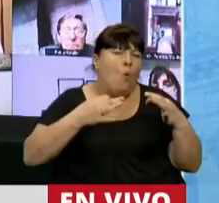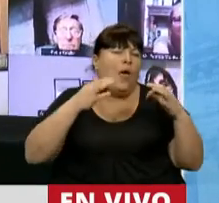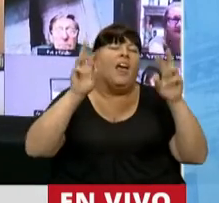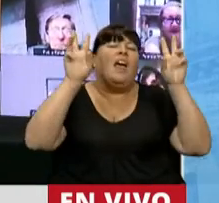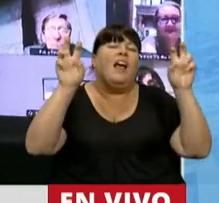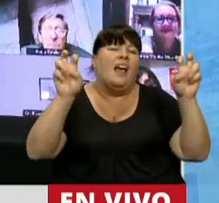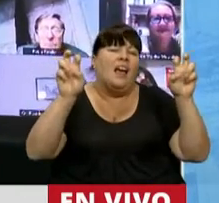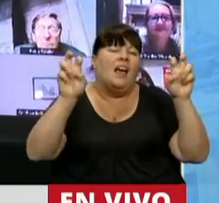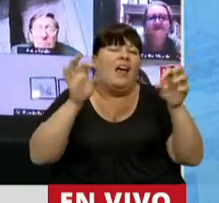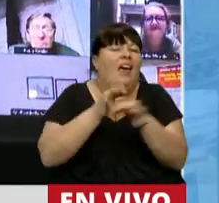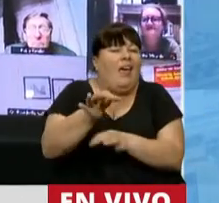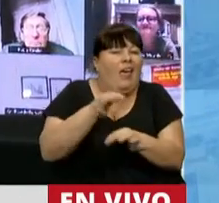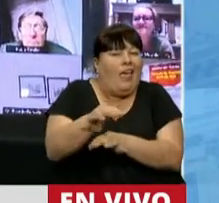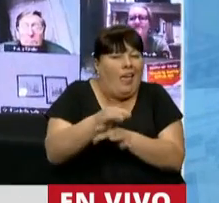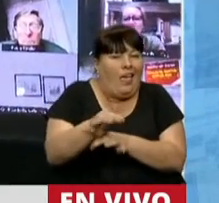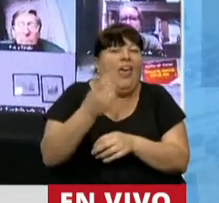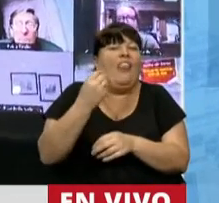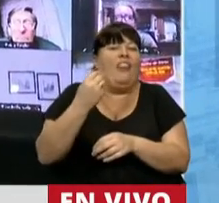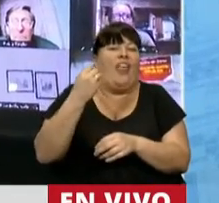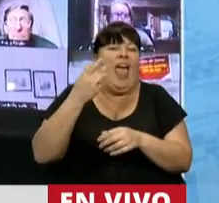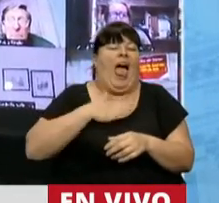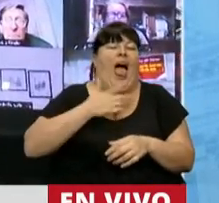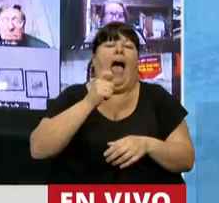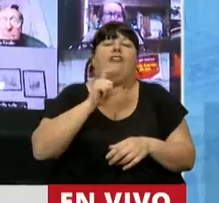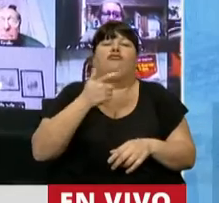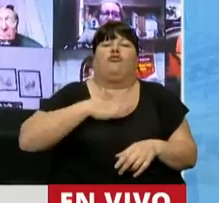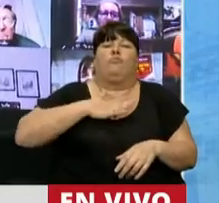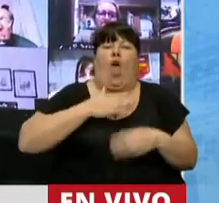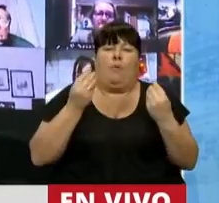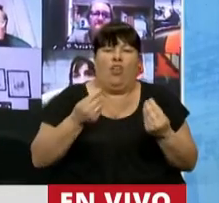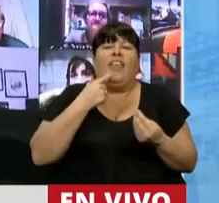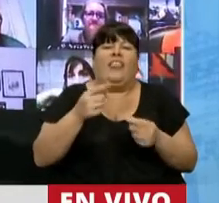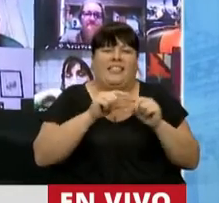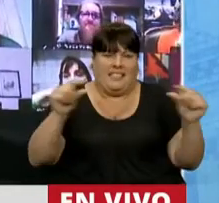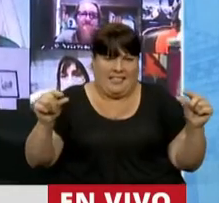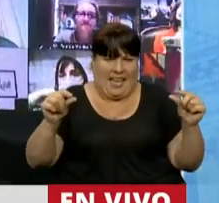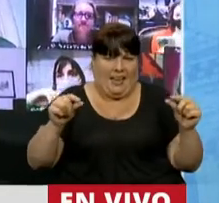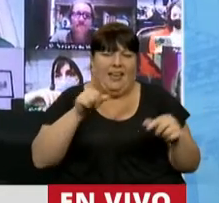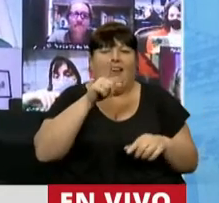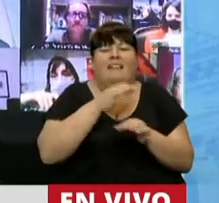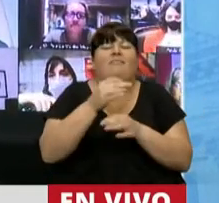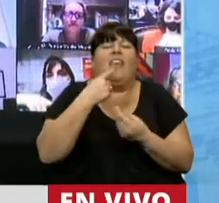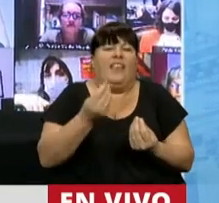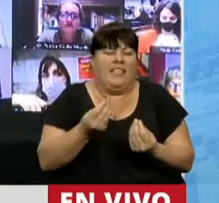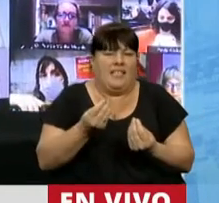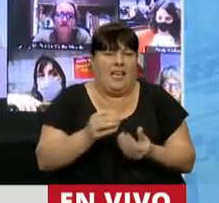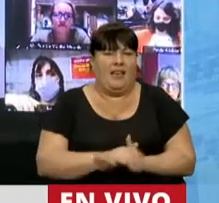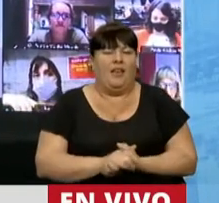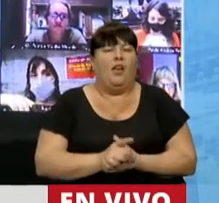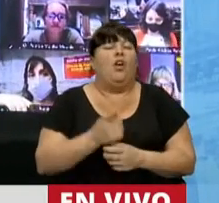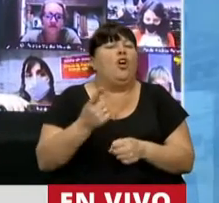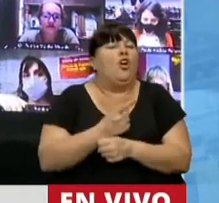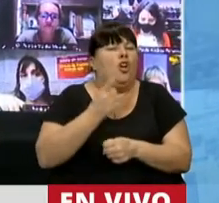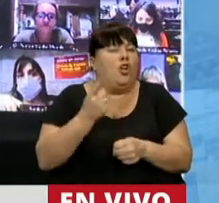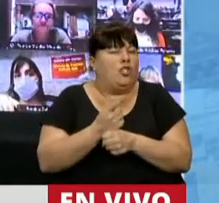se llama la doctrina de los actos propios. ¿Y qué dice esa teoría? Dice que no se